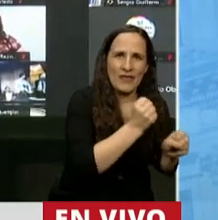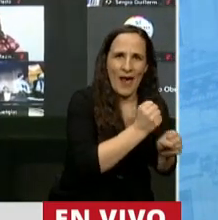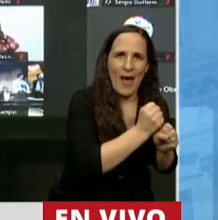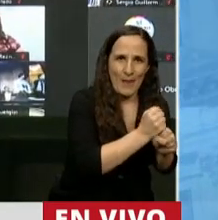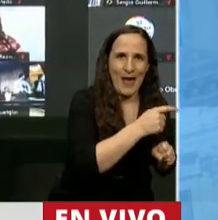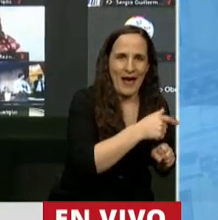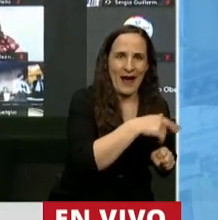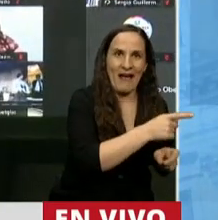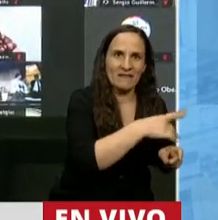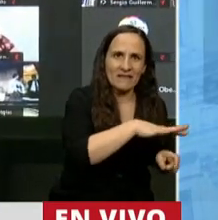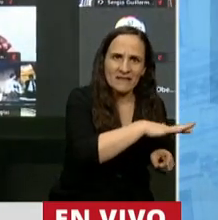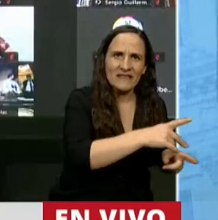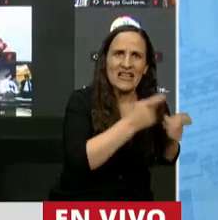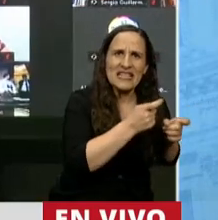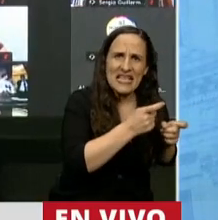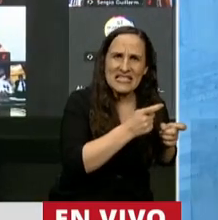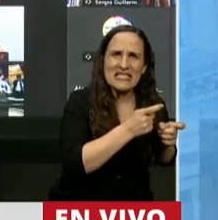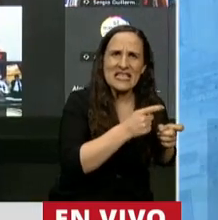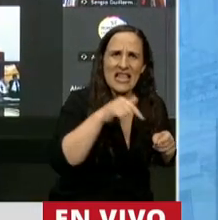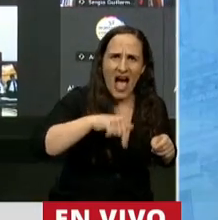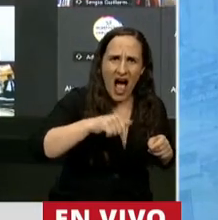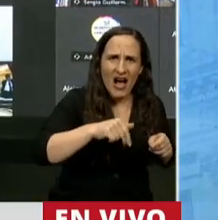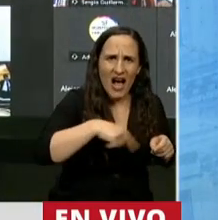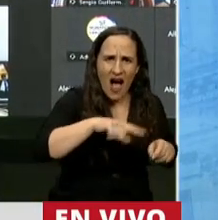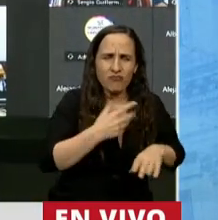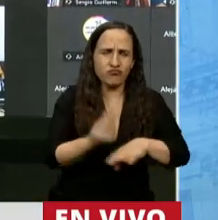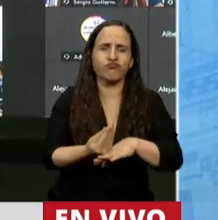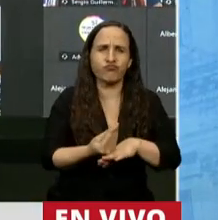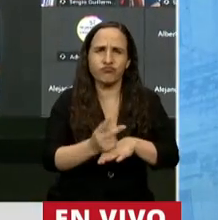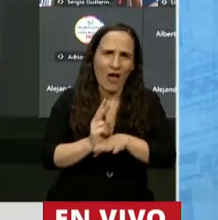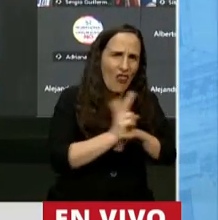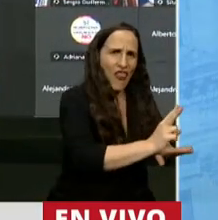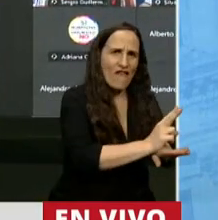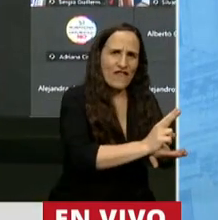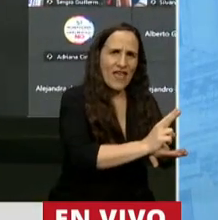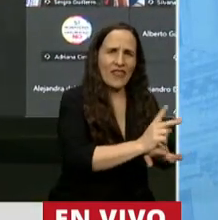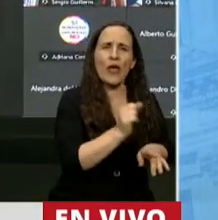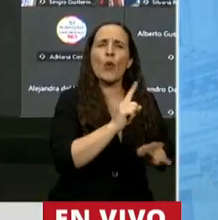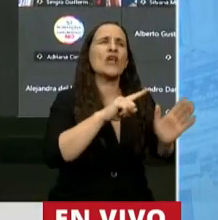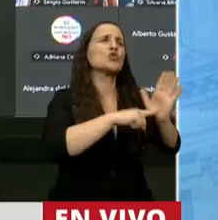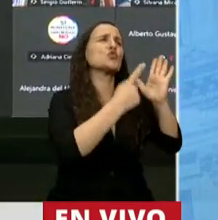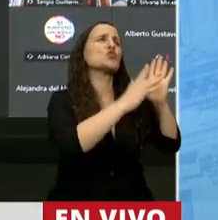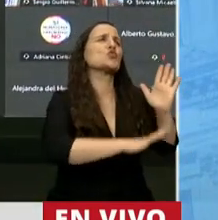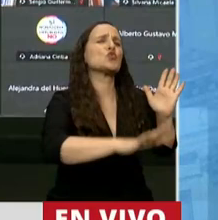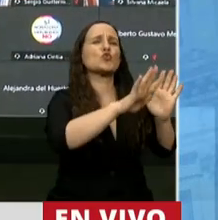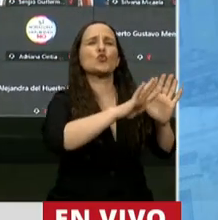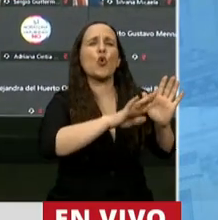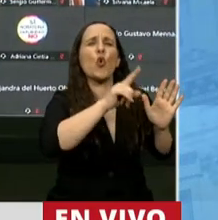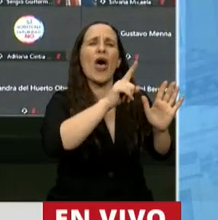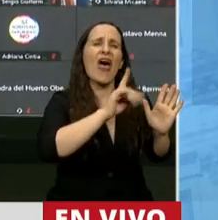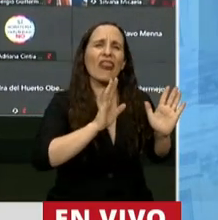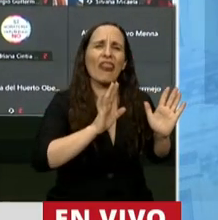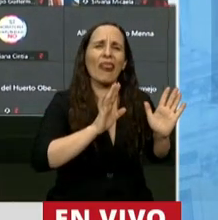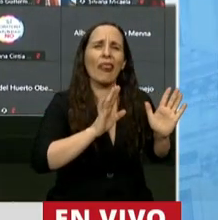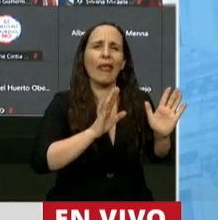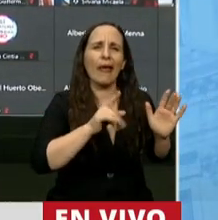Y esa gente necesita que estemos acá defendiéndolos. No es la ciudad esa de los agapantos